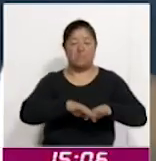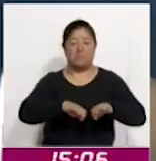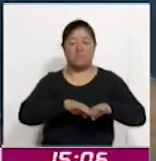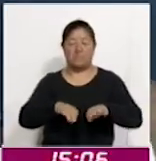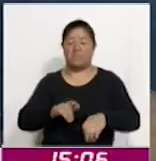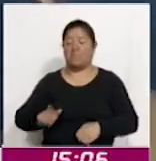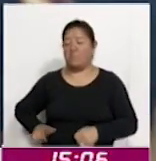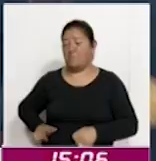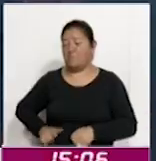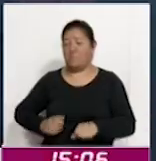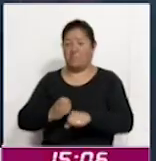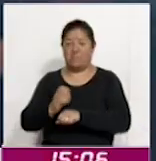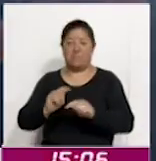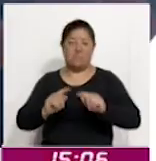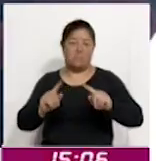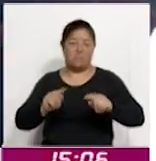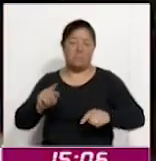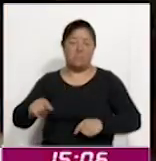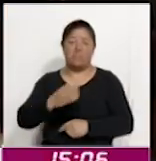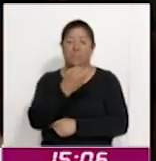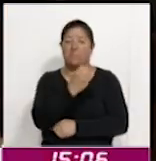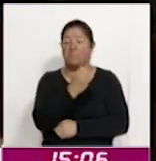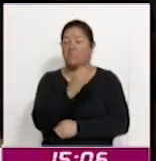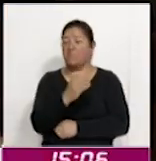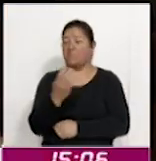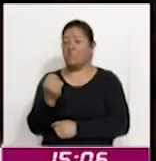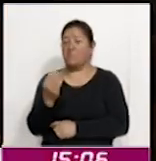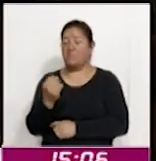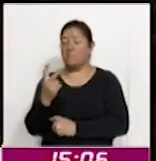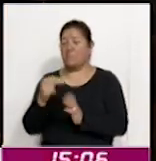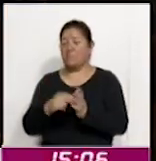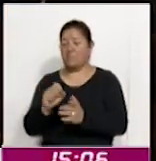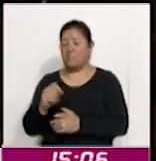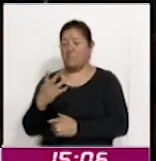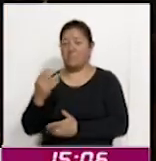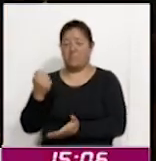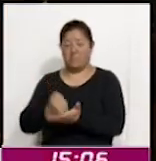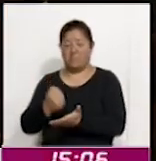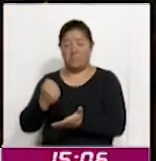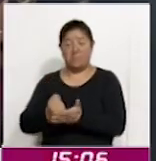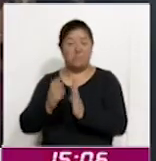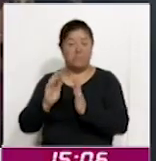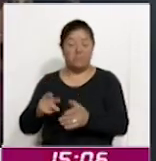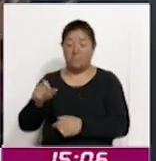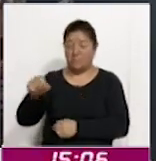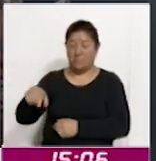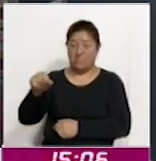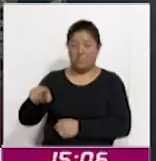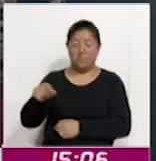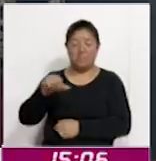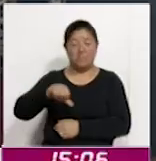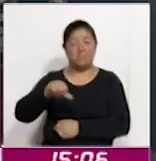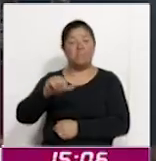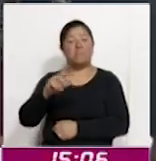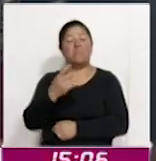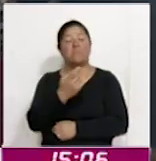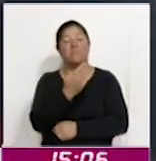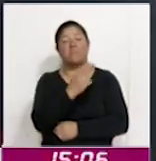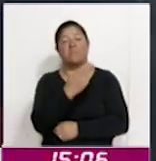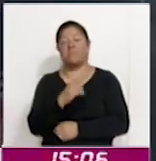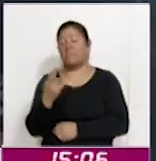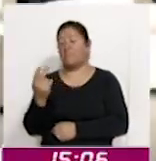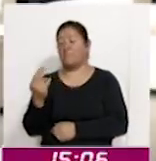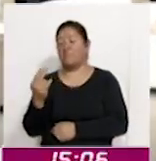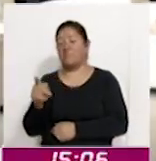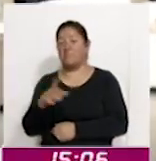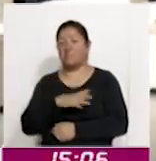gobierno del estado de Tlaxcala el 9 de octubre de 2024. Y este mismo día, 25 de noviembre, también se llevó a cabo el